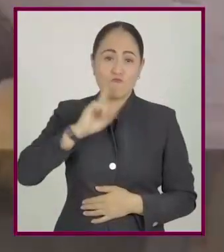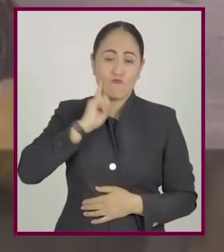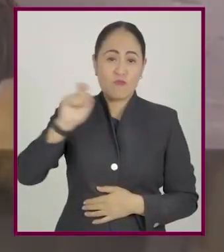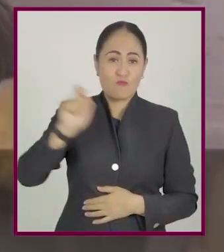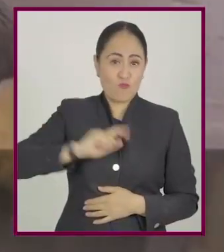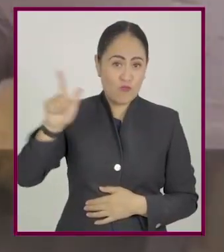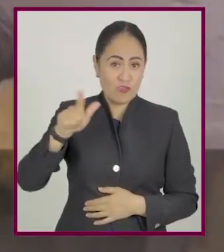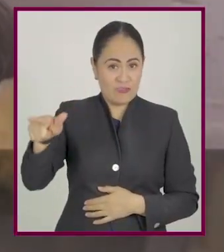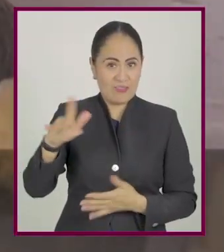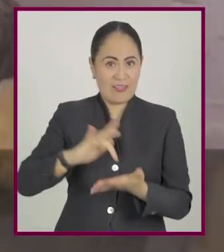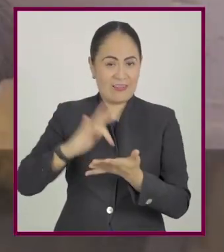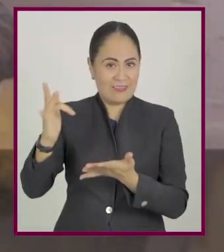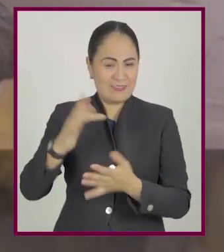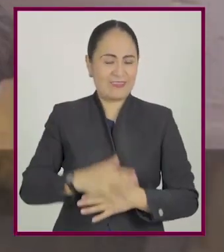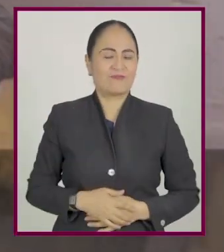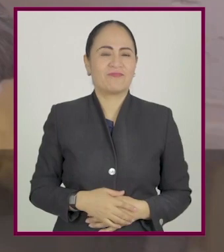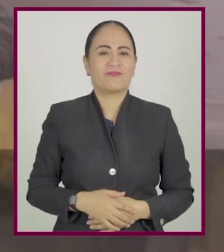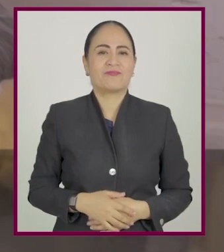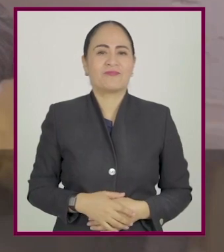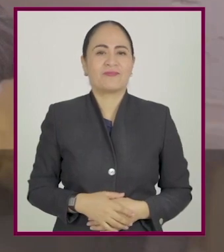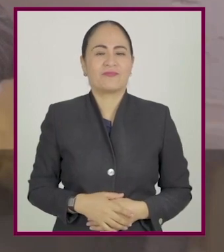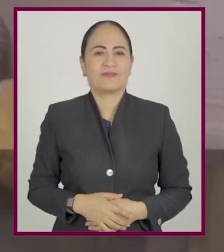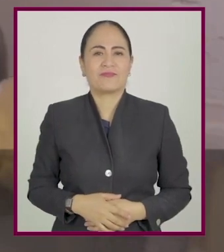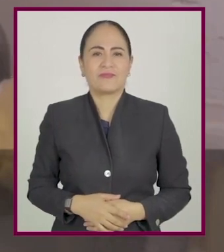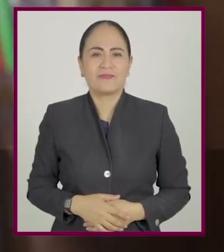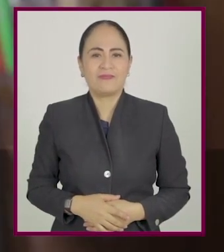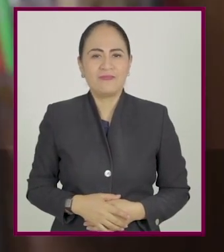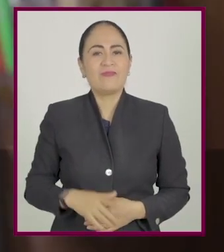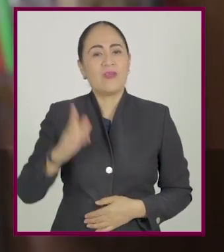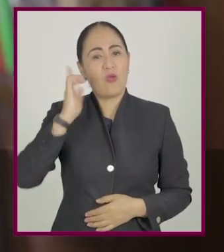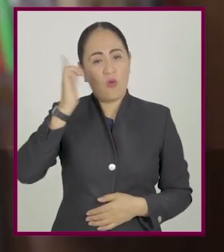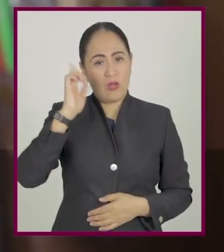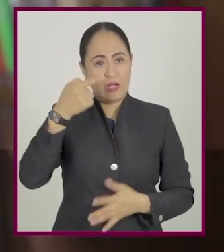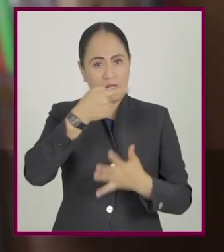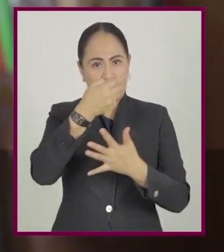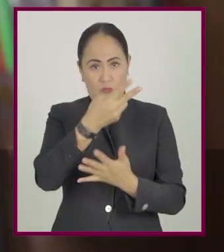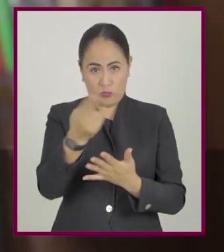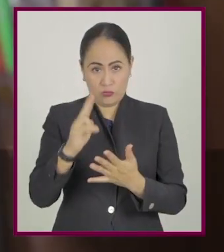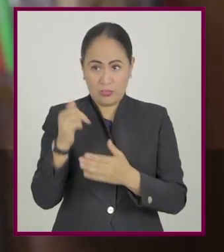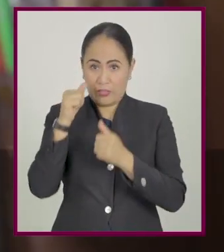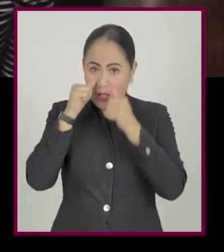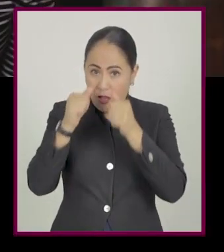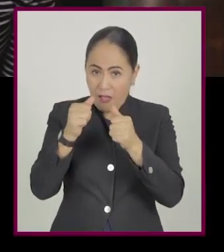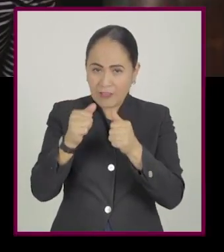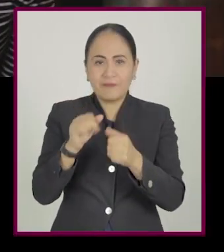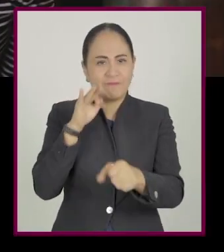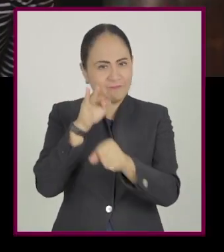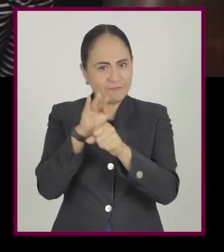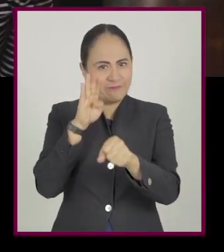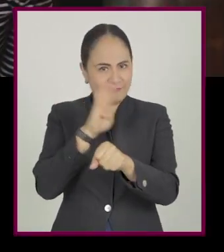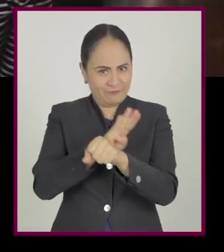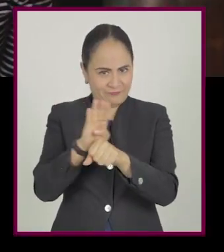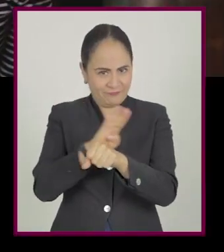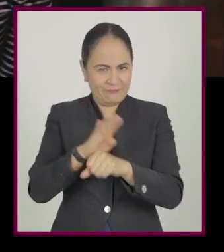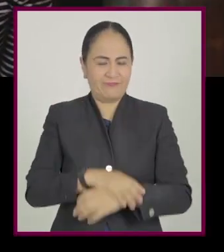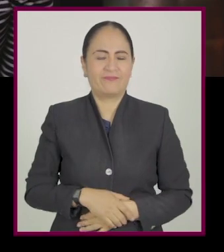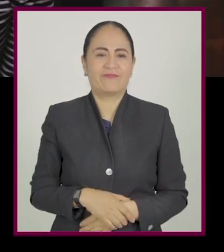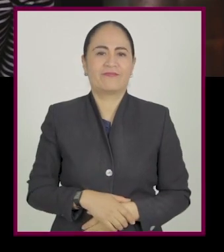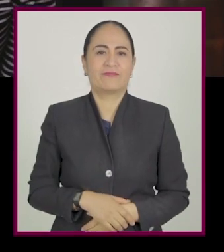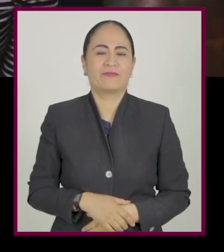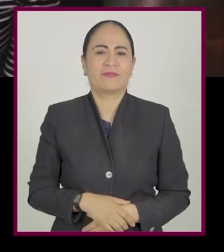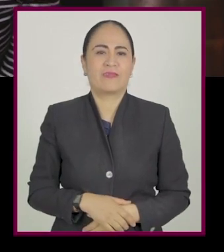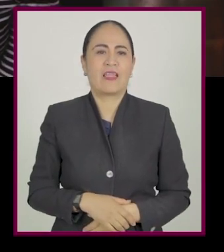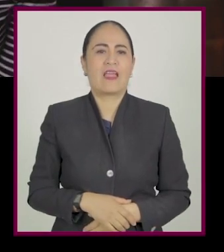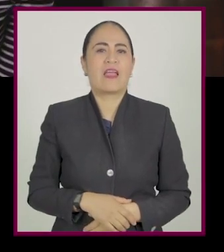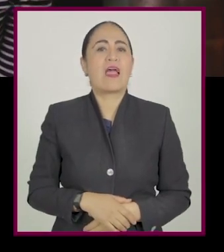Agradecemos al especialista por la información que nos dio. Sí, esperamos que sea de utilidad para ustedes. Antes de terminar, les queremos